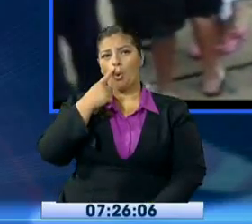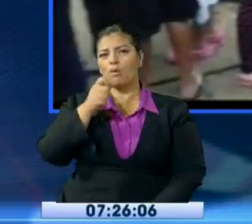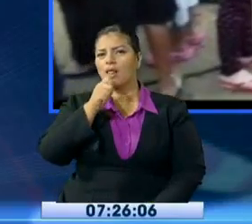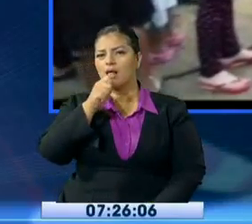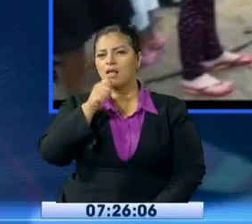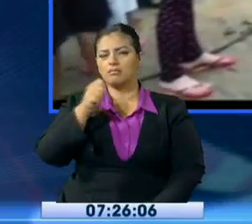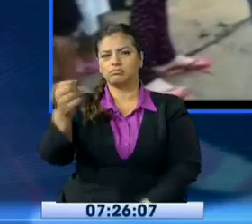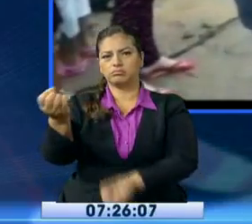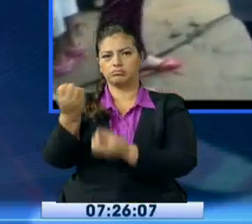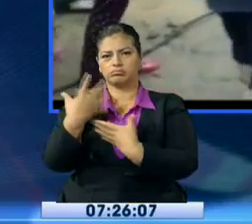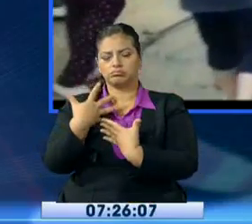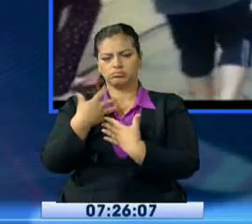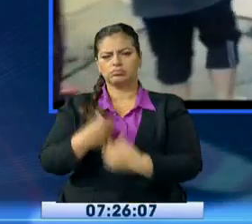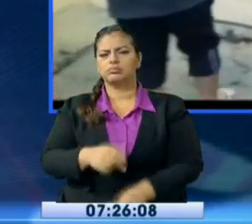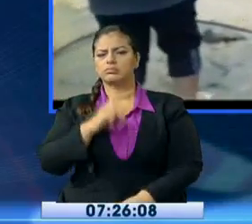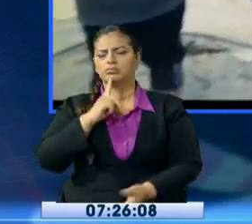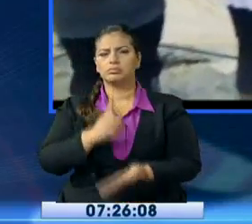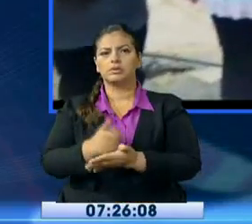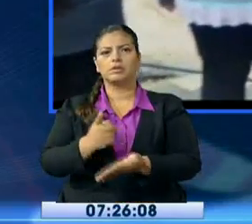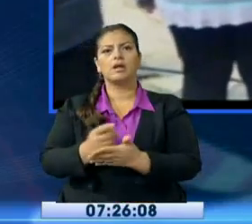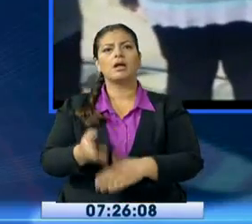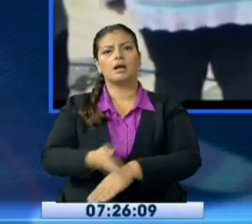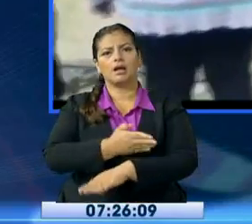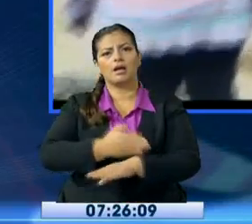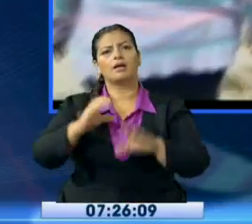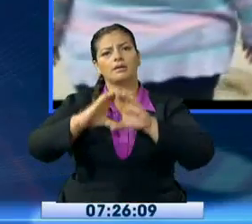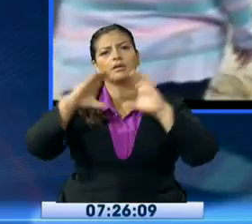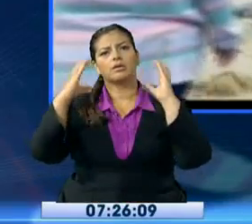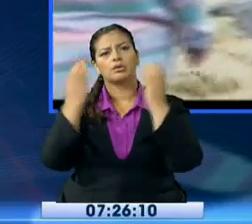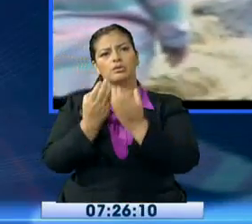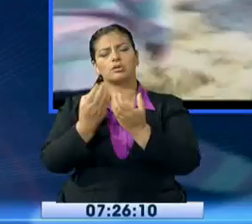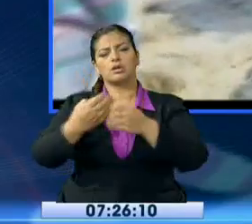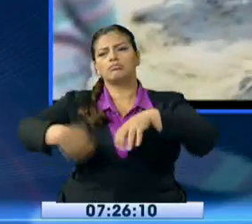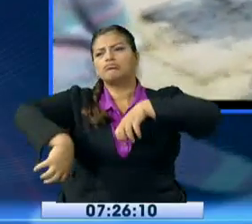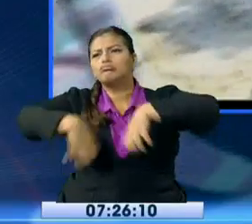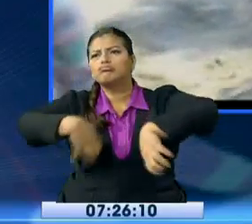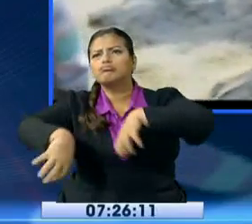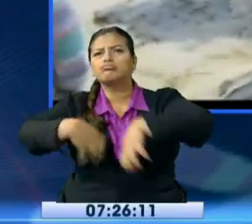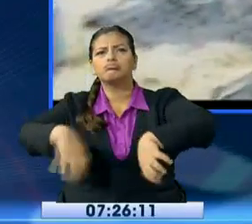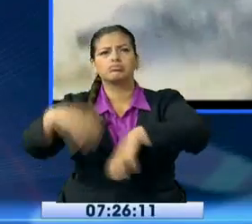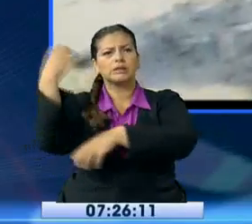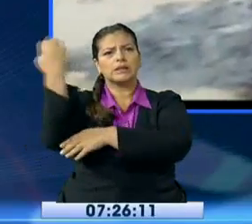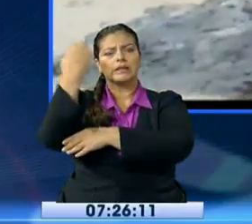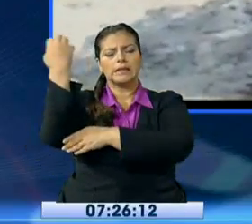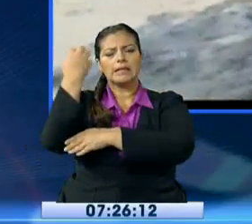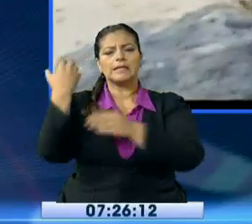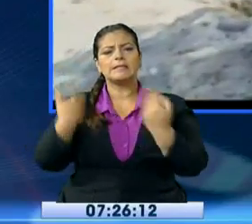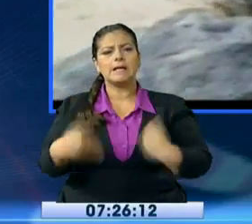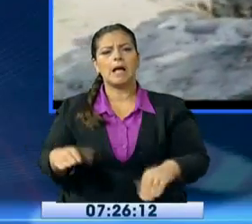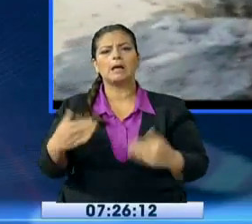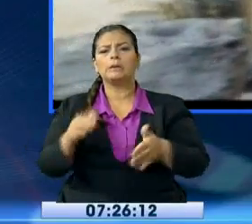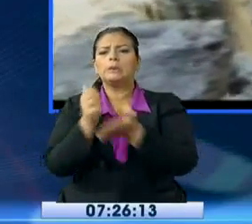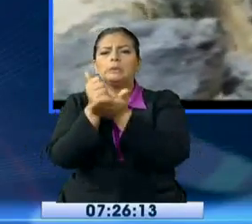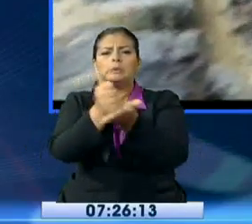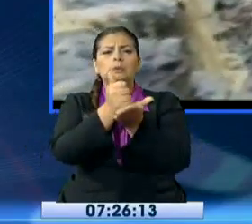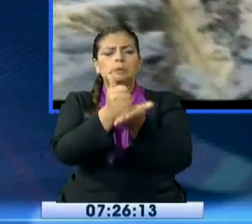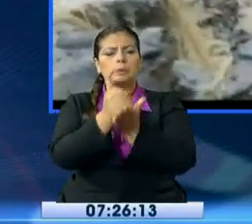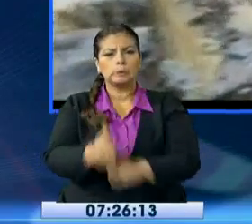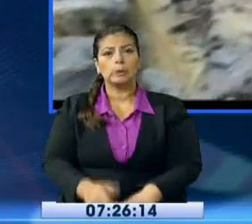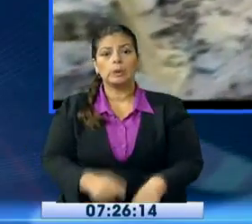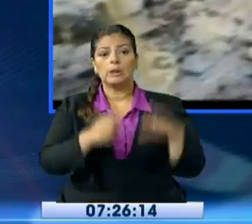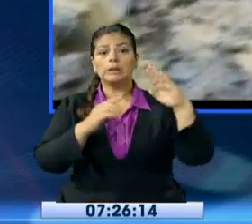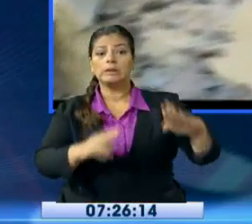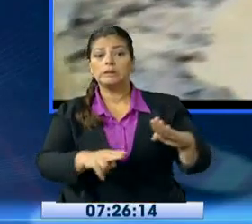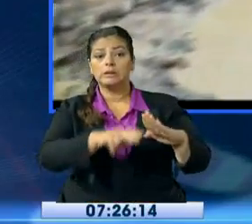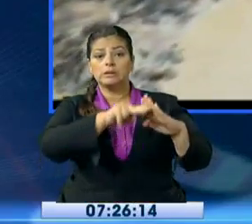en los albergues debido a se ha activado el COE cantonal en Santo Domingo, provincial. Sin embargo, también nos dijo que hay